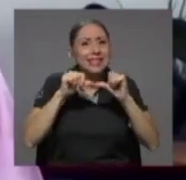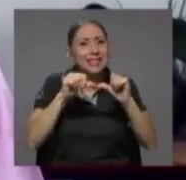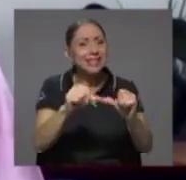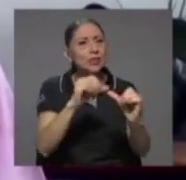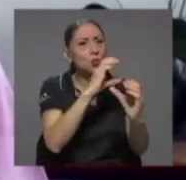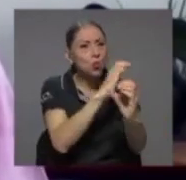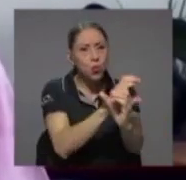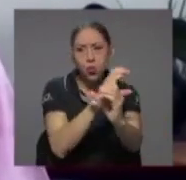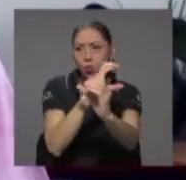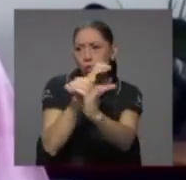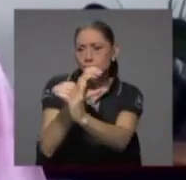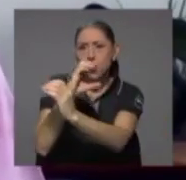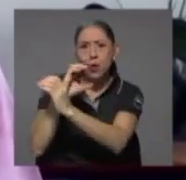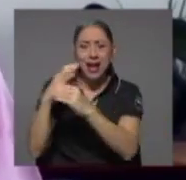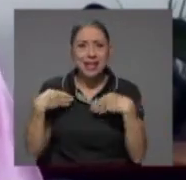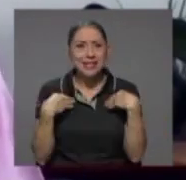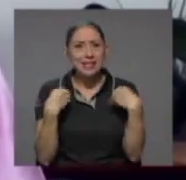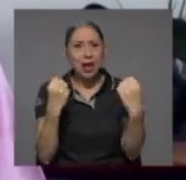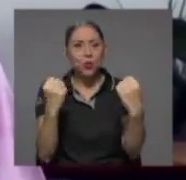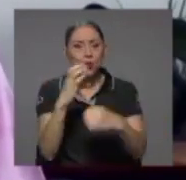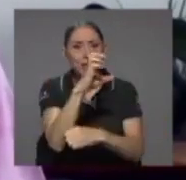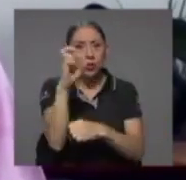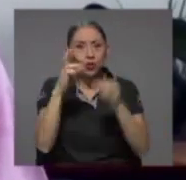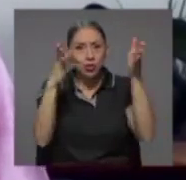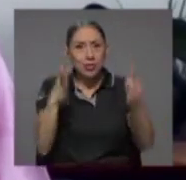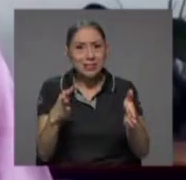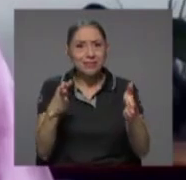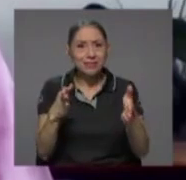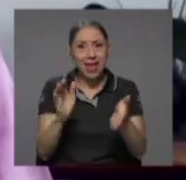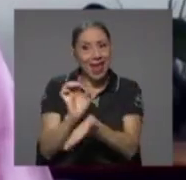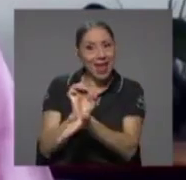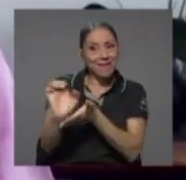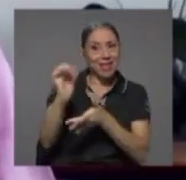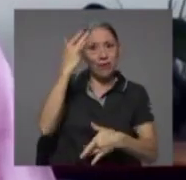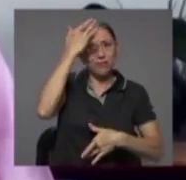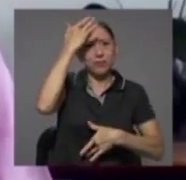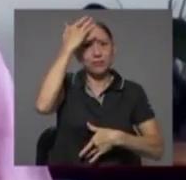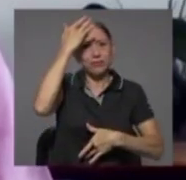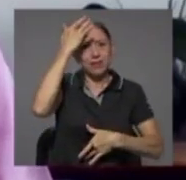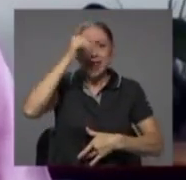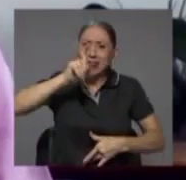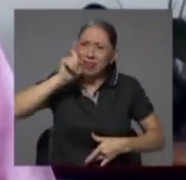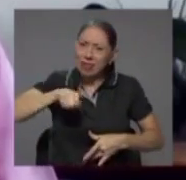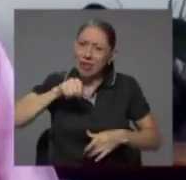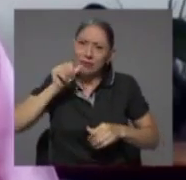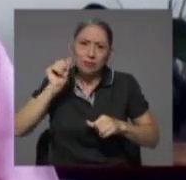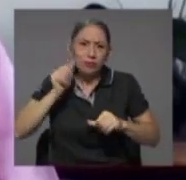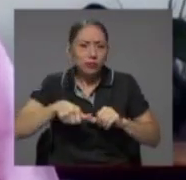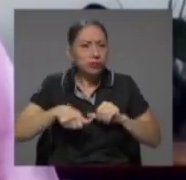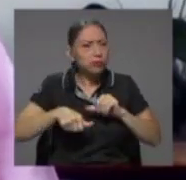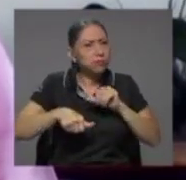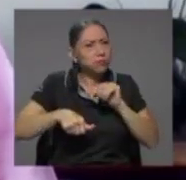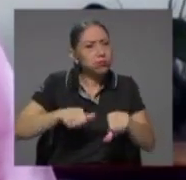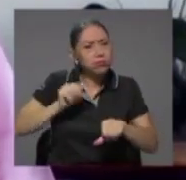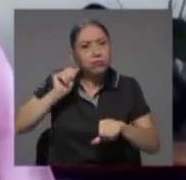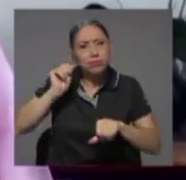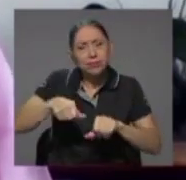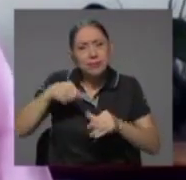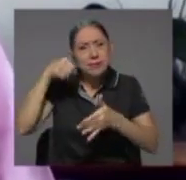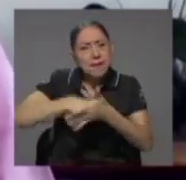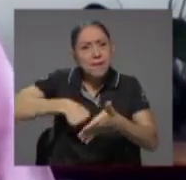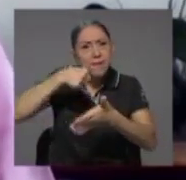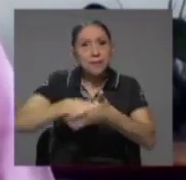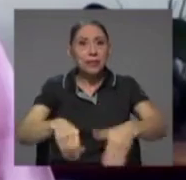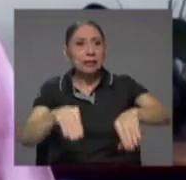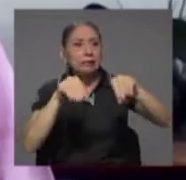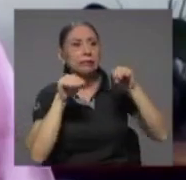costarricenses evitando que los costarricenses se enfermen tenemos que hacer enormes esfuerzos por la educación y salud